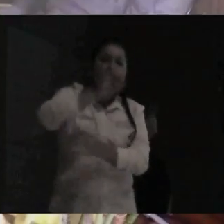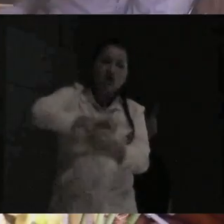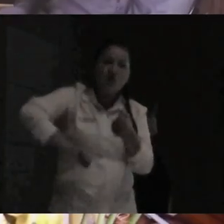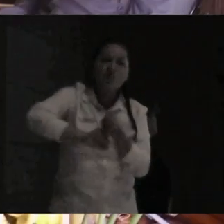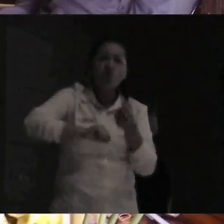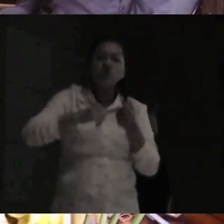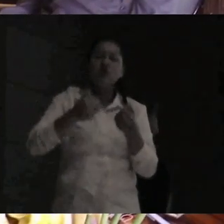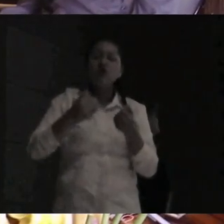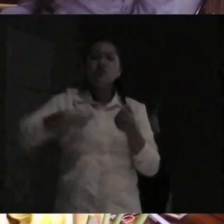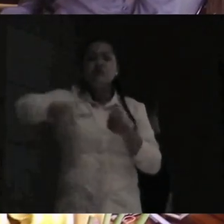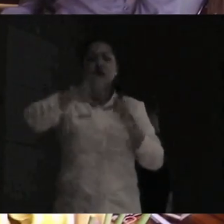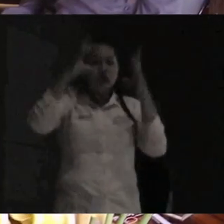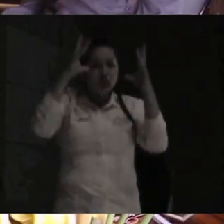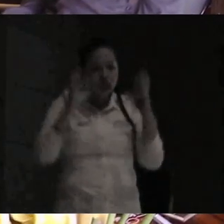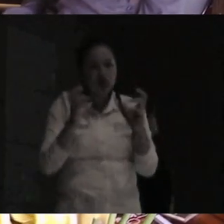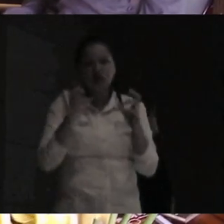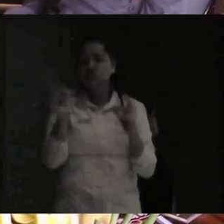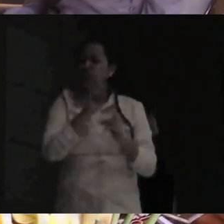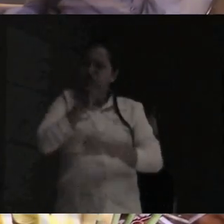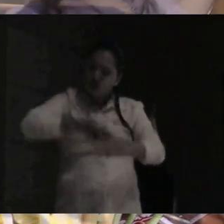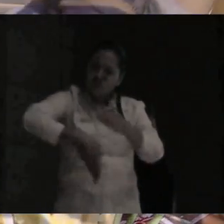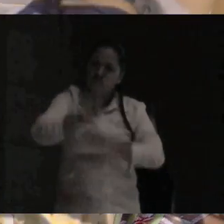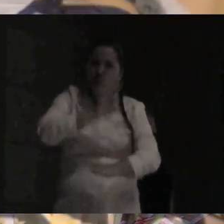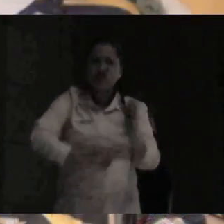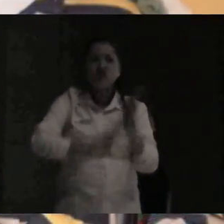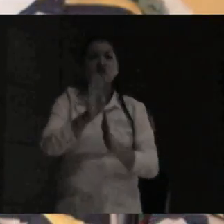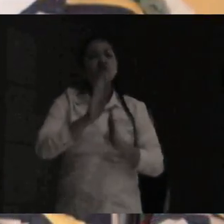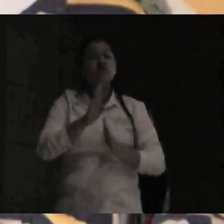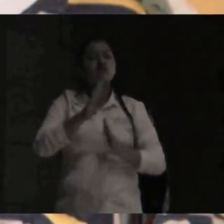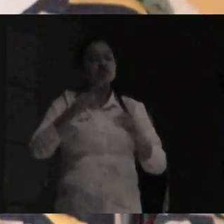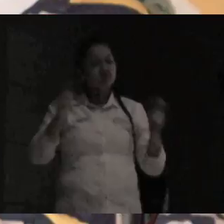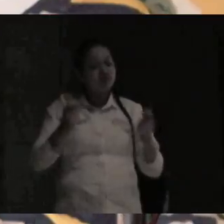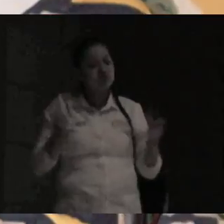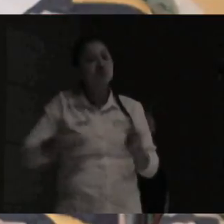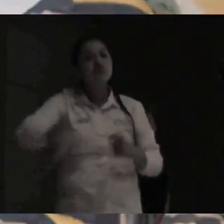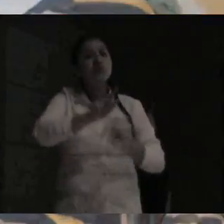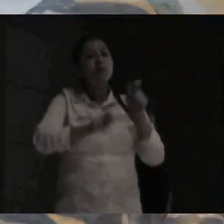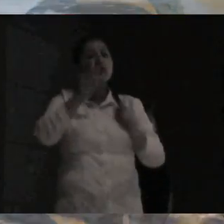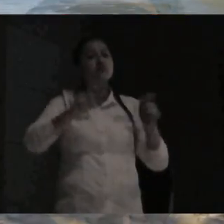de vida posible, promoviendo un derecho a vivir dignamente.